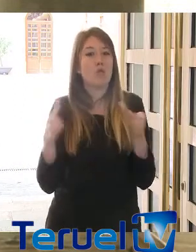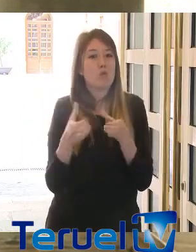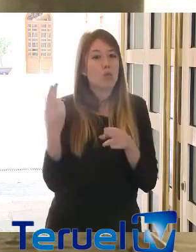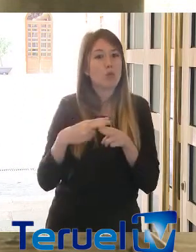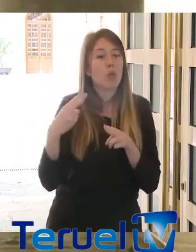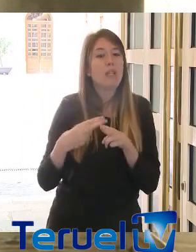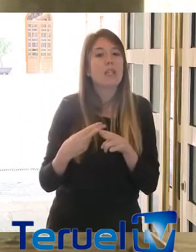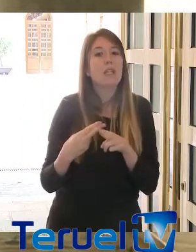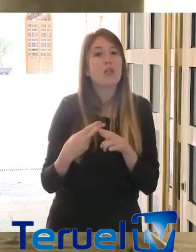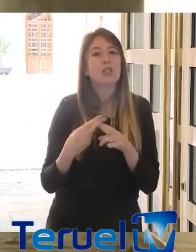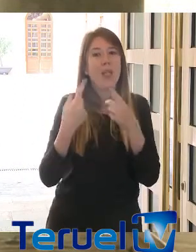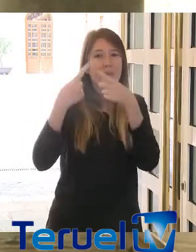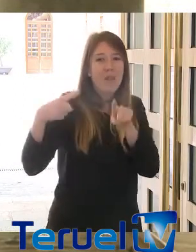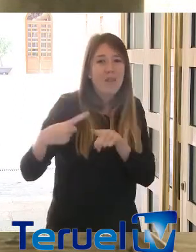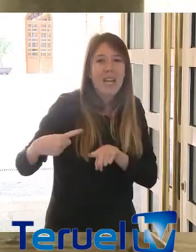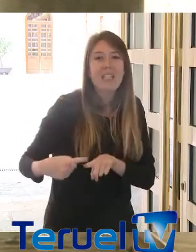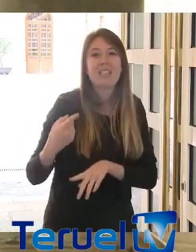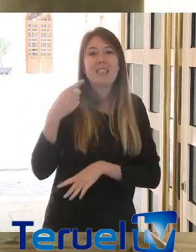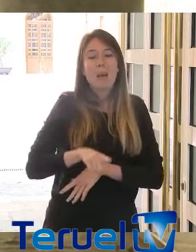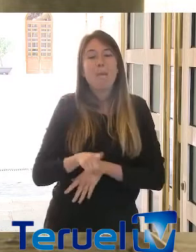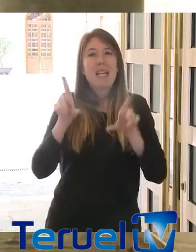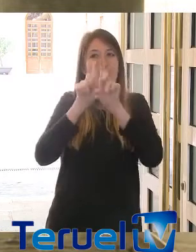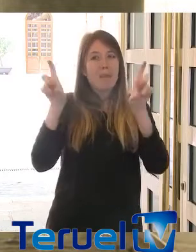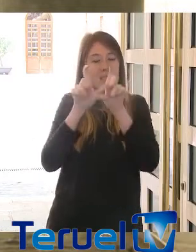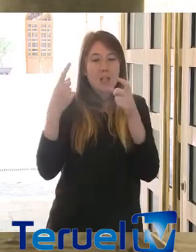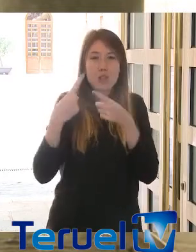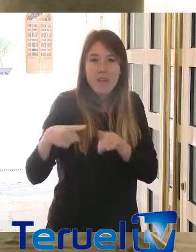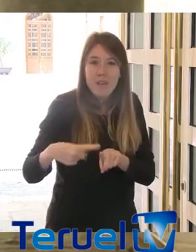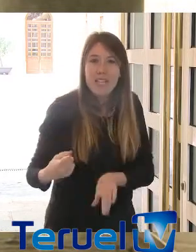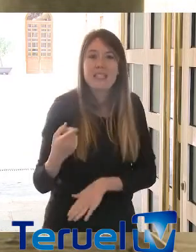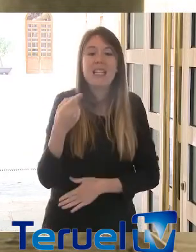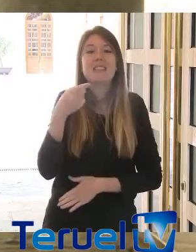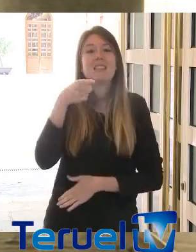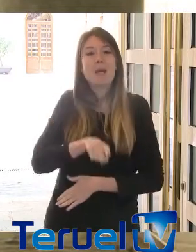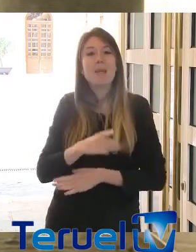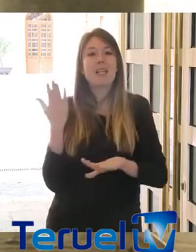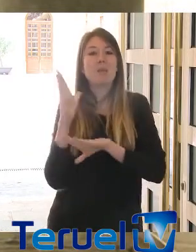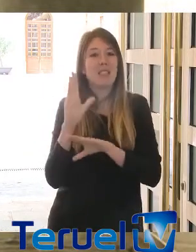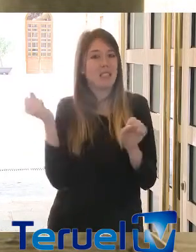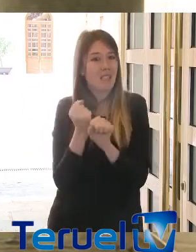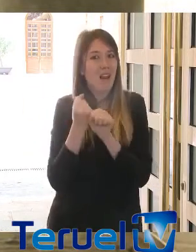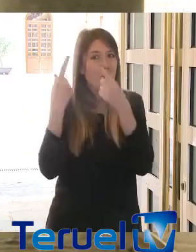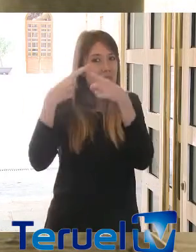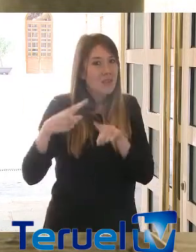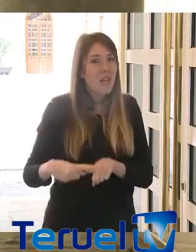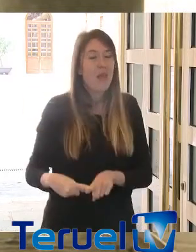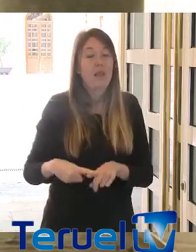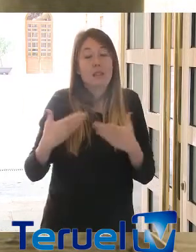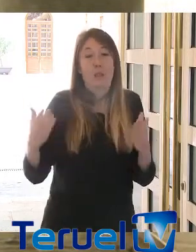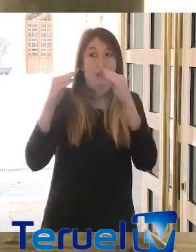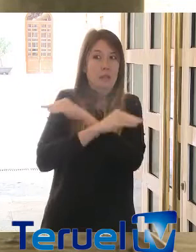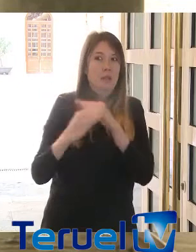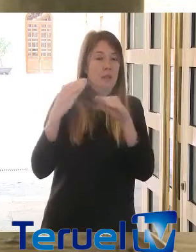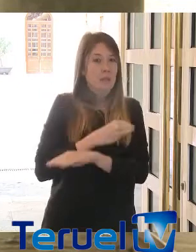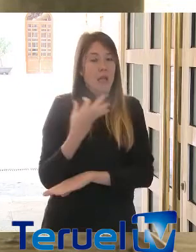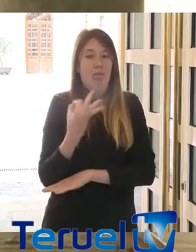ideológicamente distintas, representantes de empresarios, representantes de trabajadores, diferencias que, lógicamente,